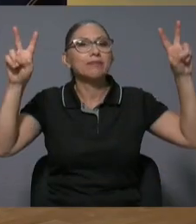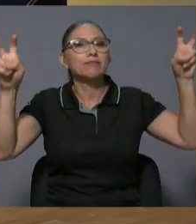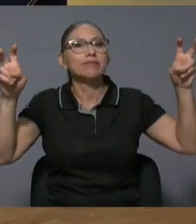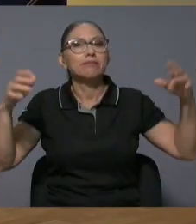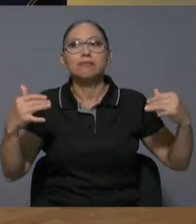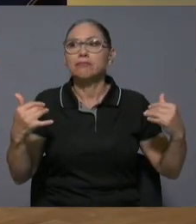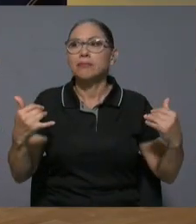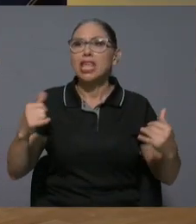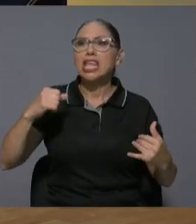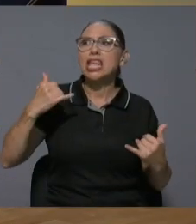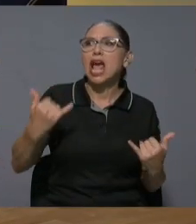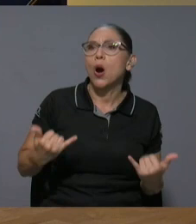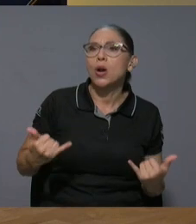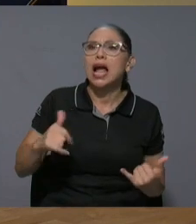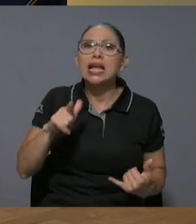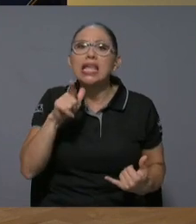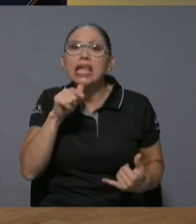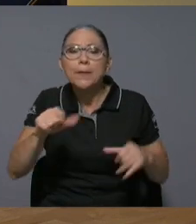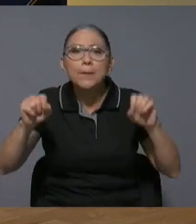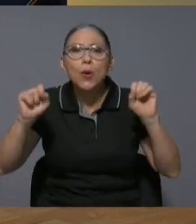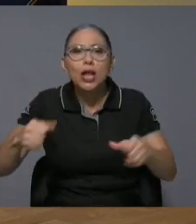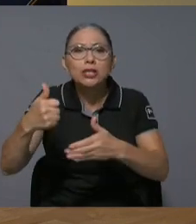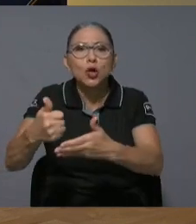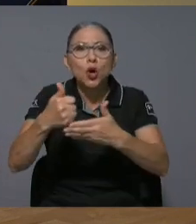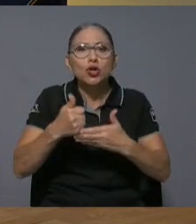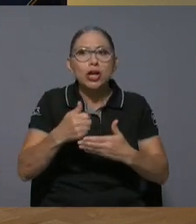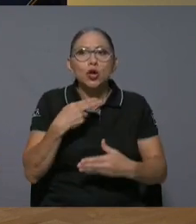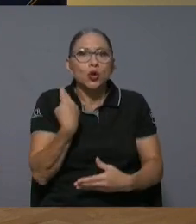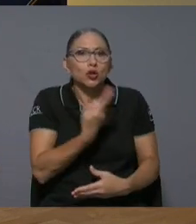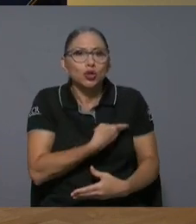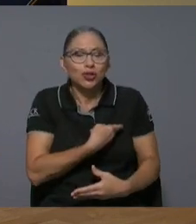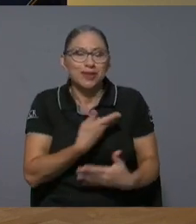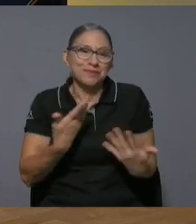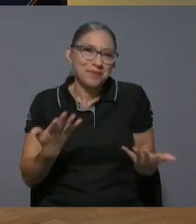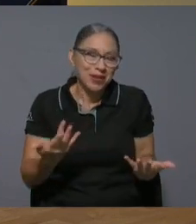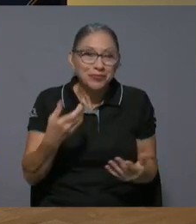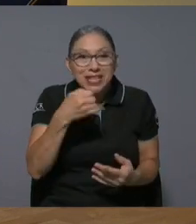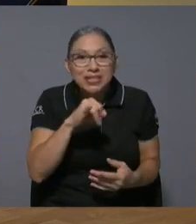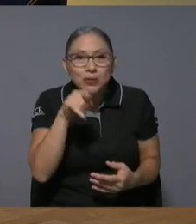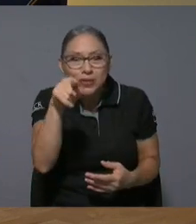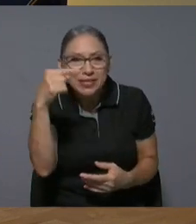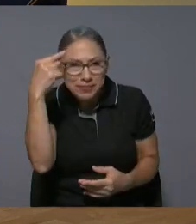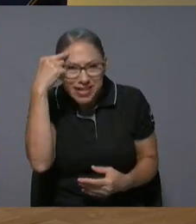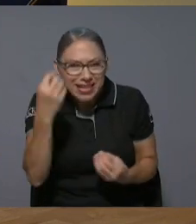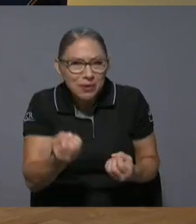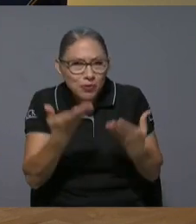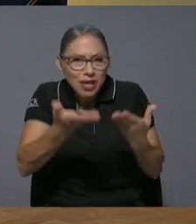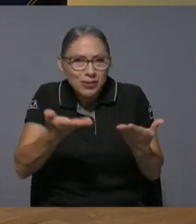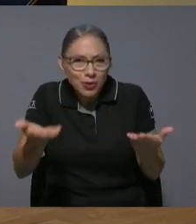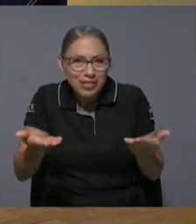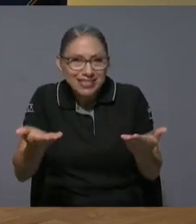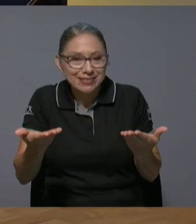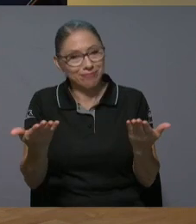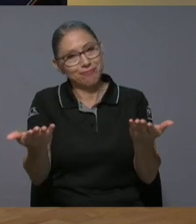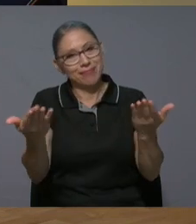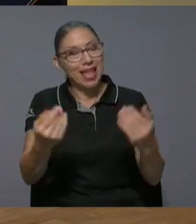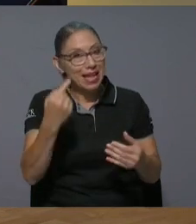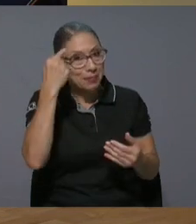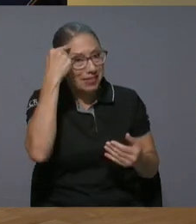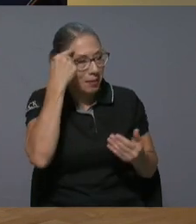socorrernos bueno, si ustedes piensan en muchas de esas cosas en el pensamiento de don Federico Villalobos